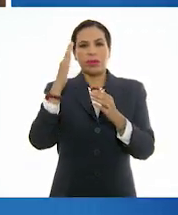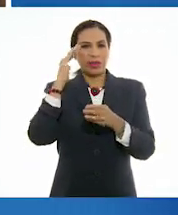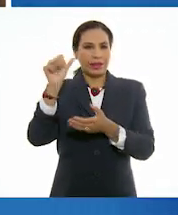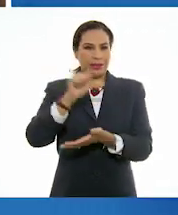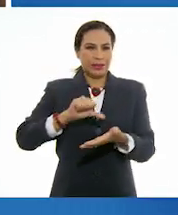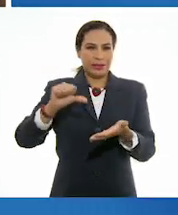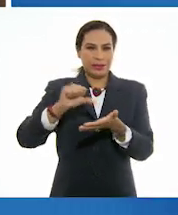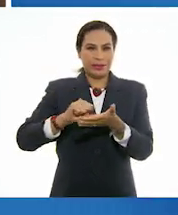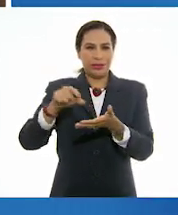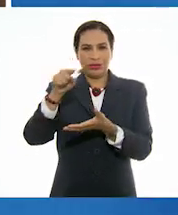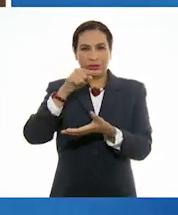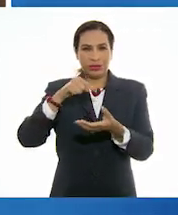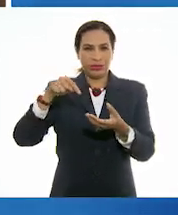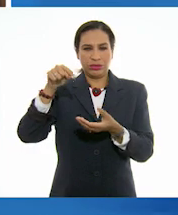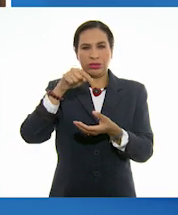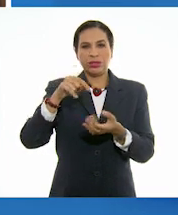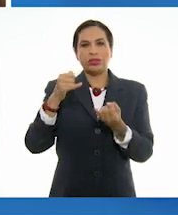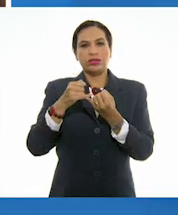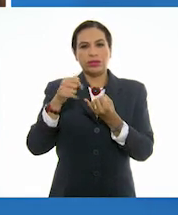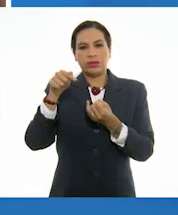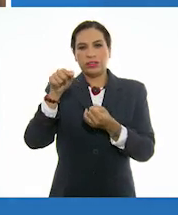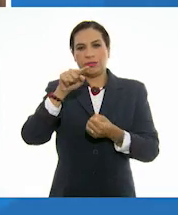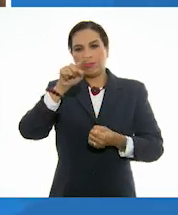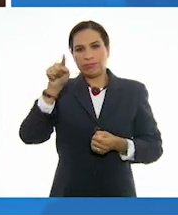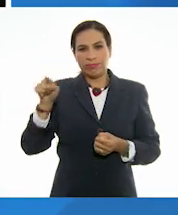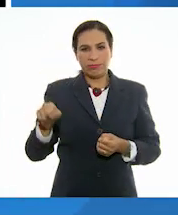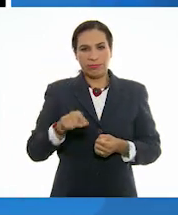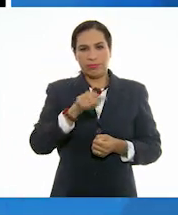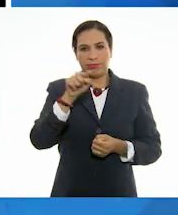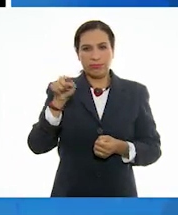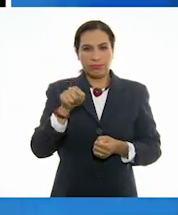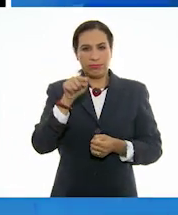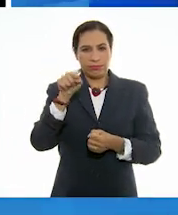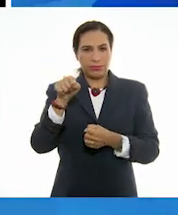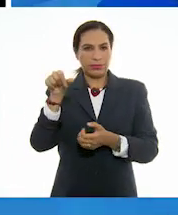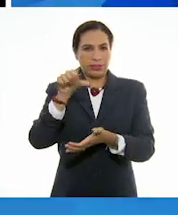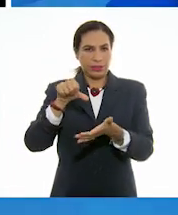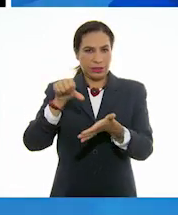orillas o de las orillas también hacia el centro.